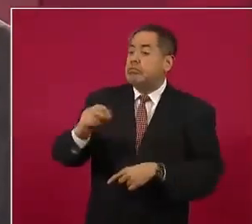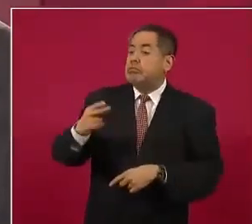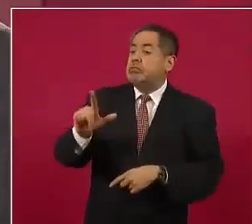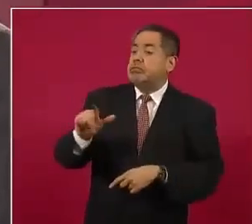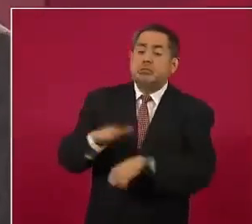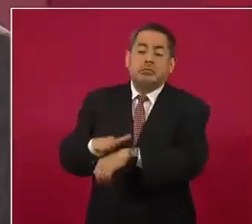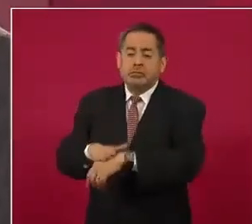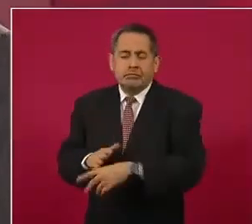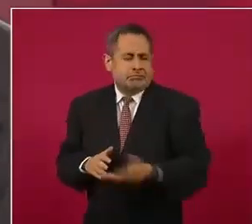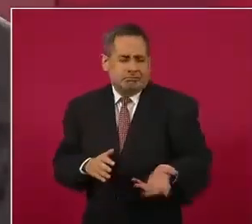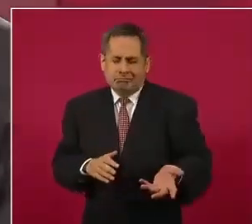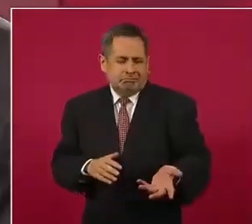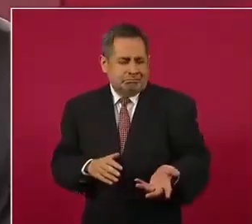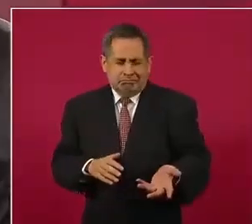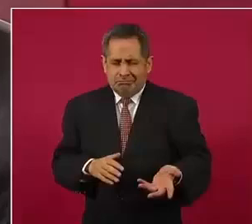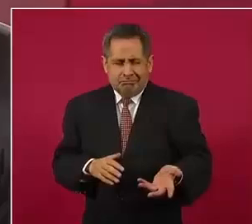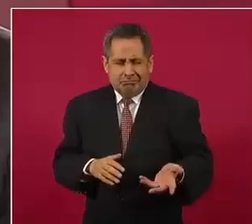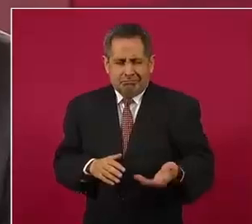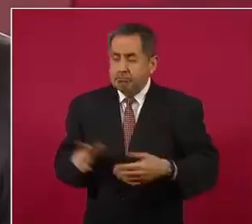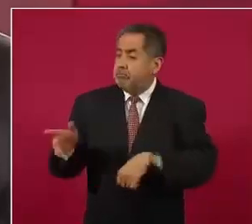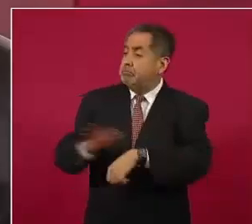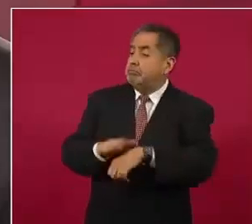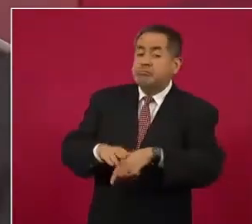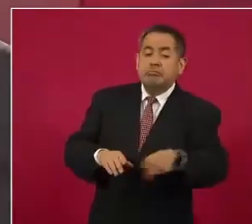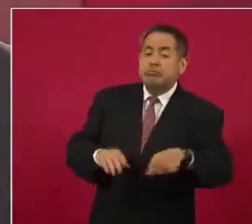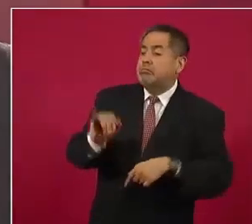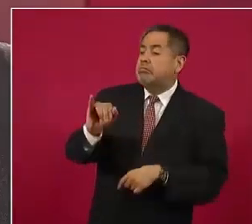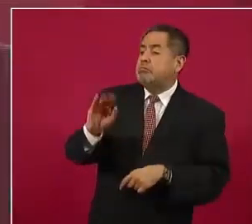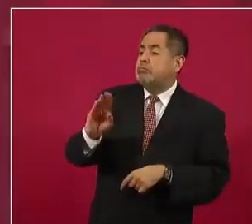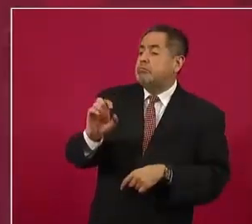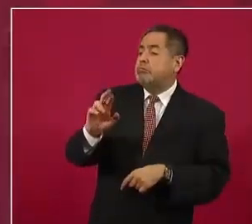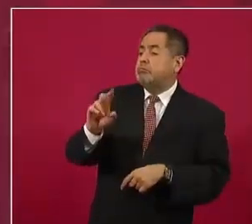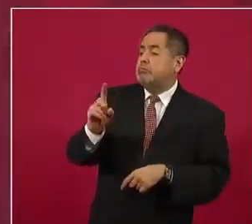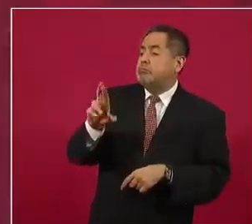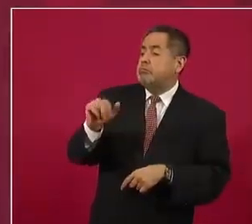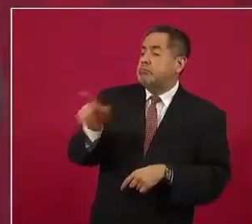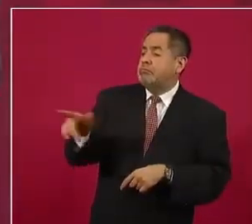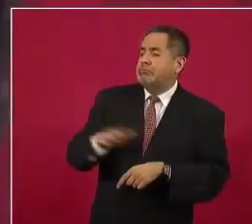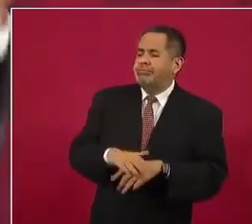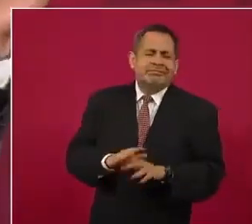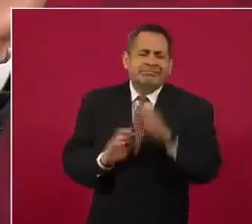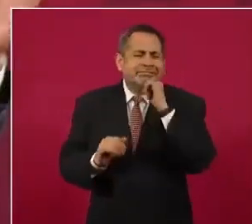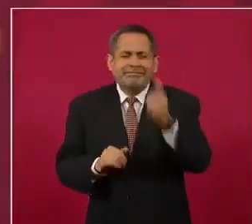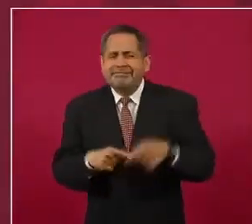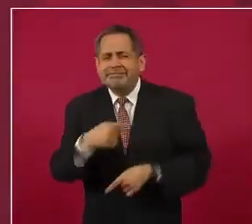vieron lo de Iberdrola, no.